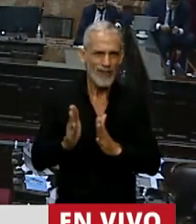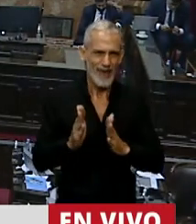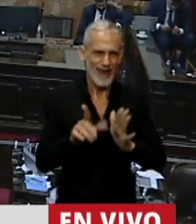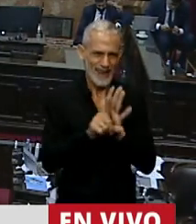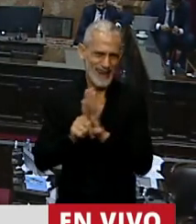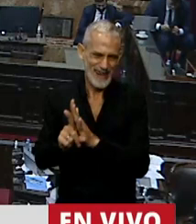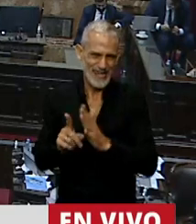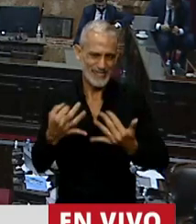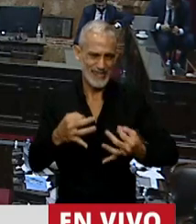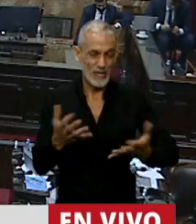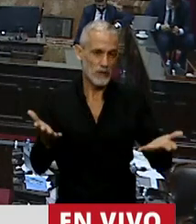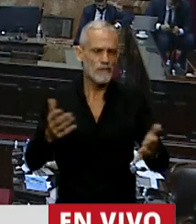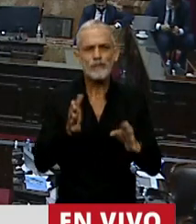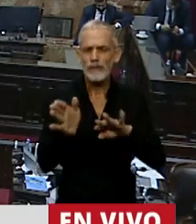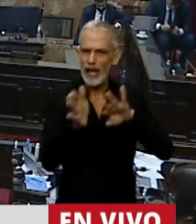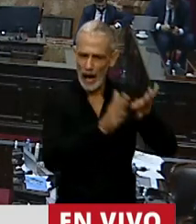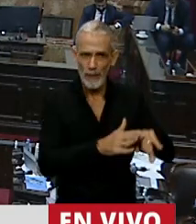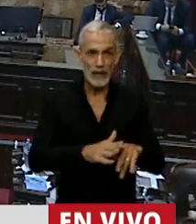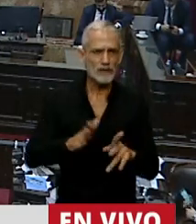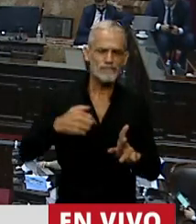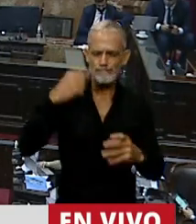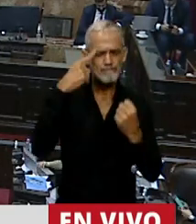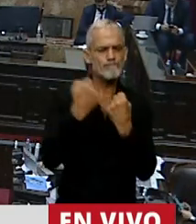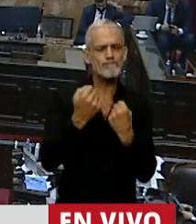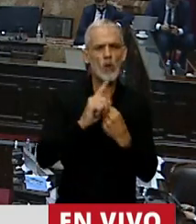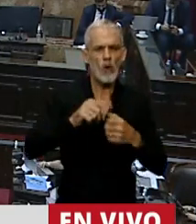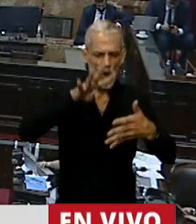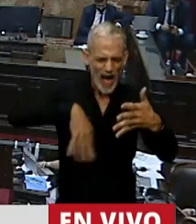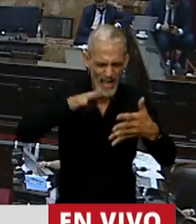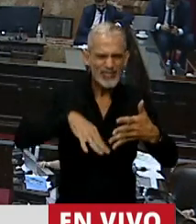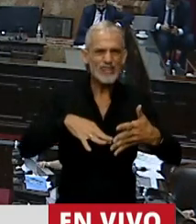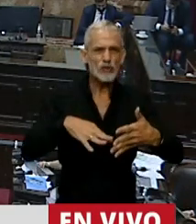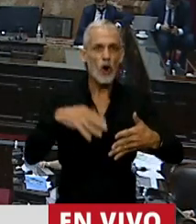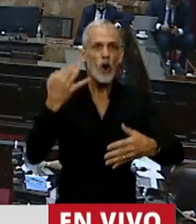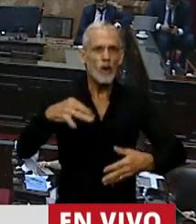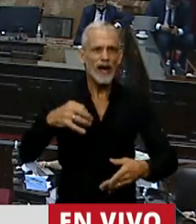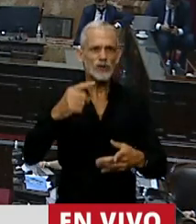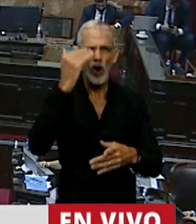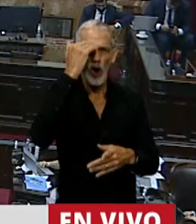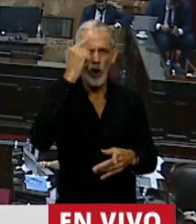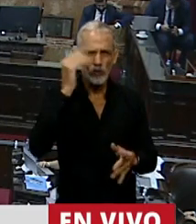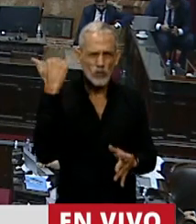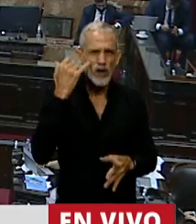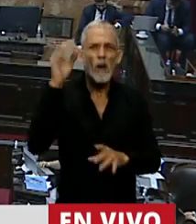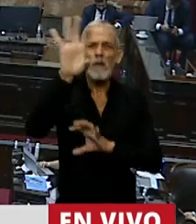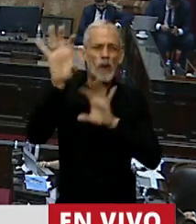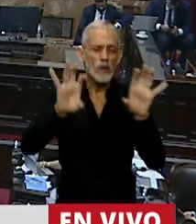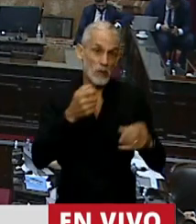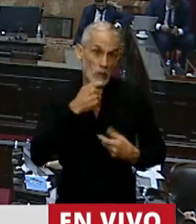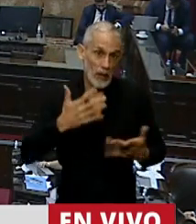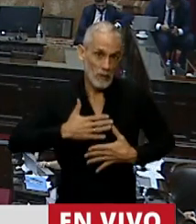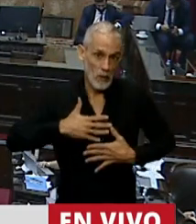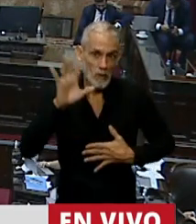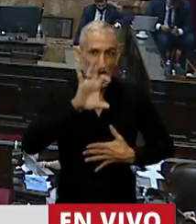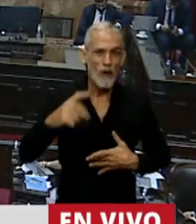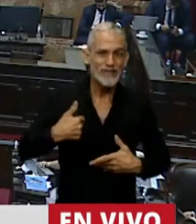lado, quiero decir que no comparto que sancionemos un texto que obligue y violente constituciones provinciales como la de mi